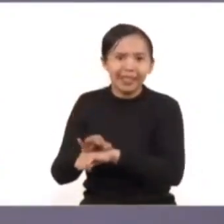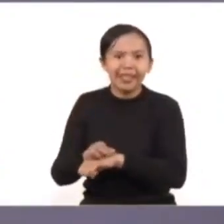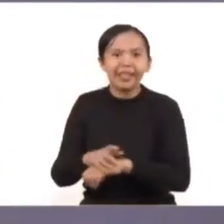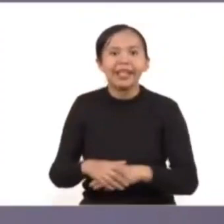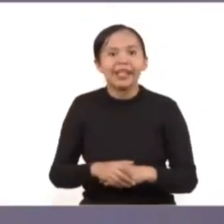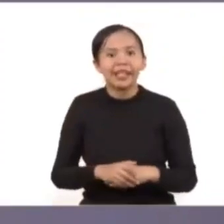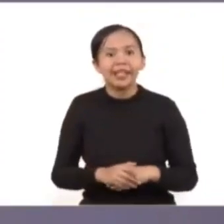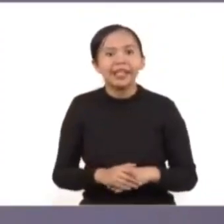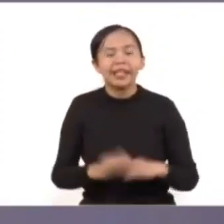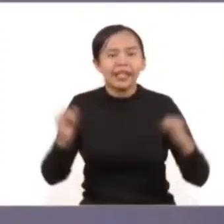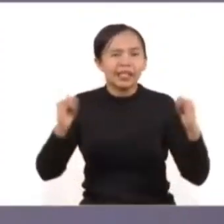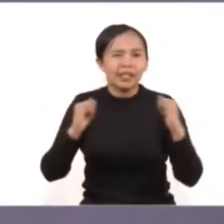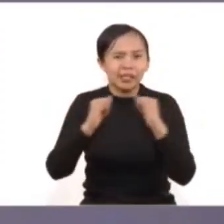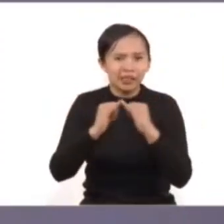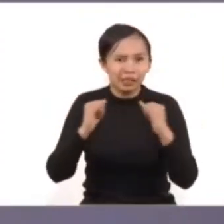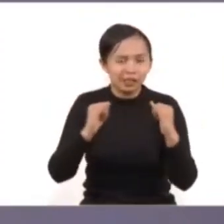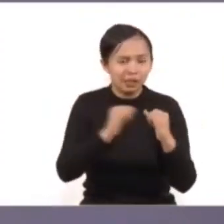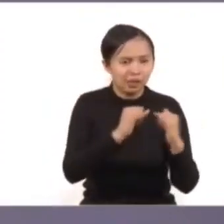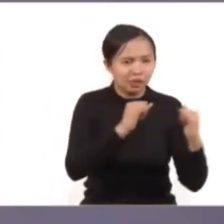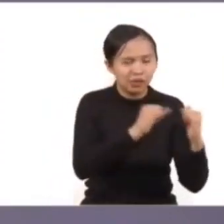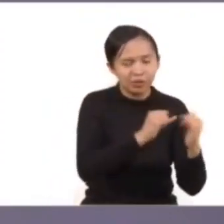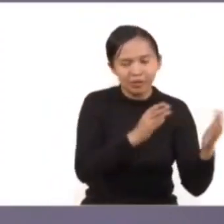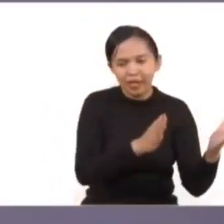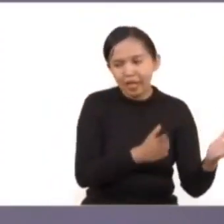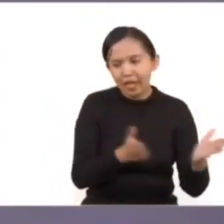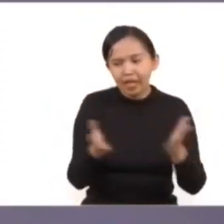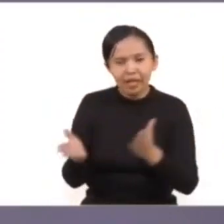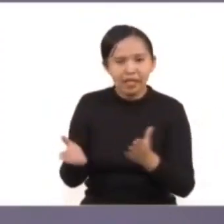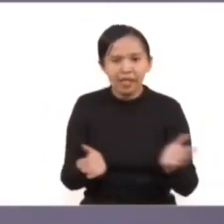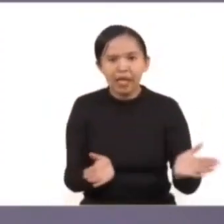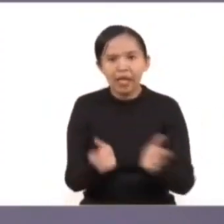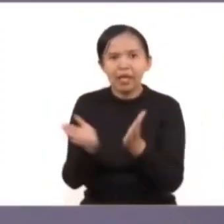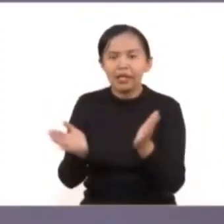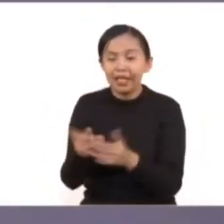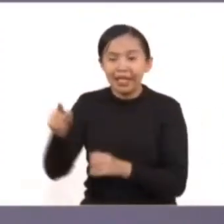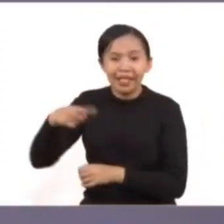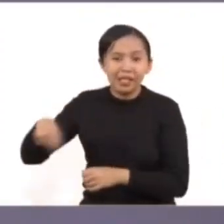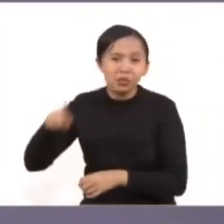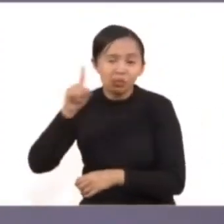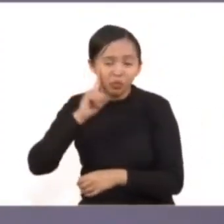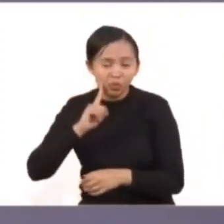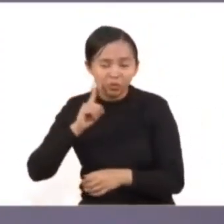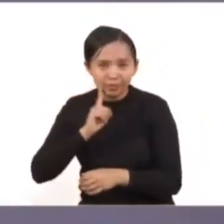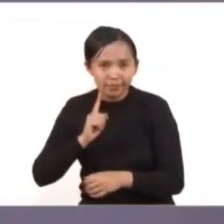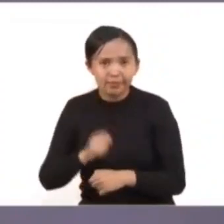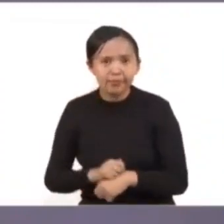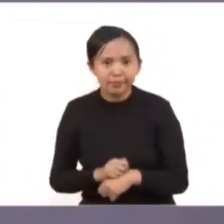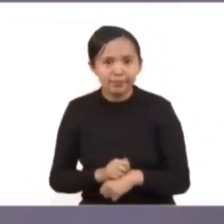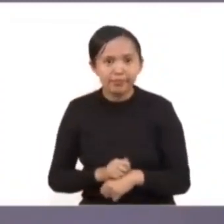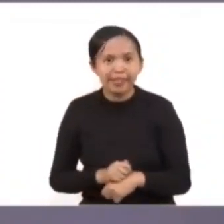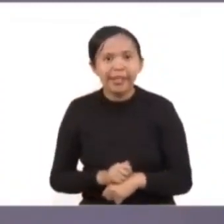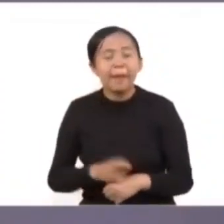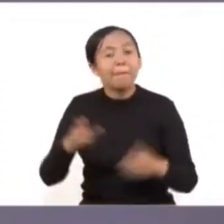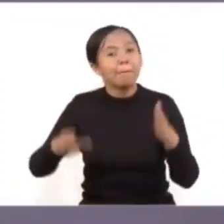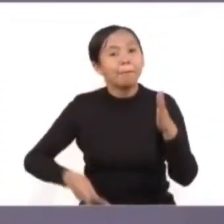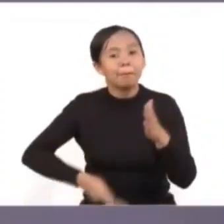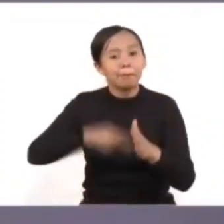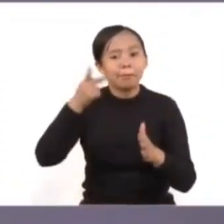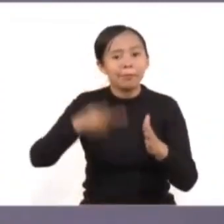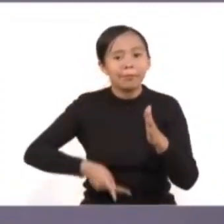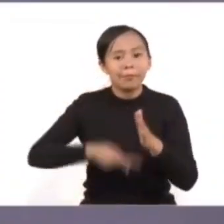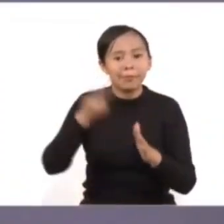que institucionalmente se tienen que hacer frente a una agresión a una joven. Cada vez van a ser mejores,